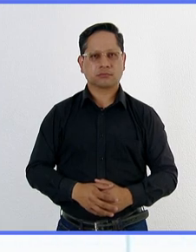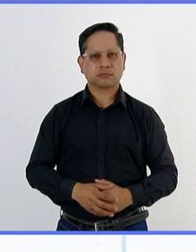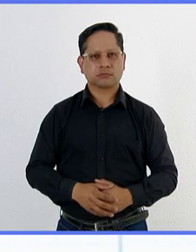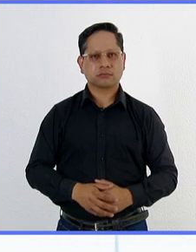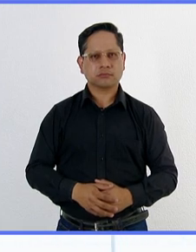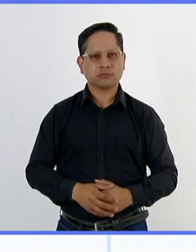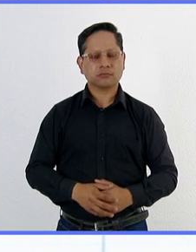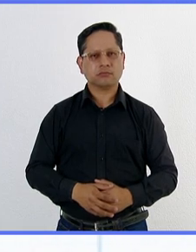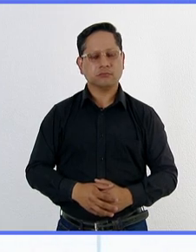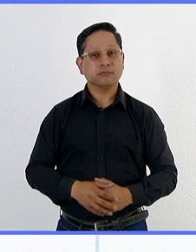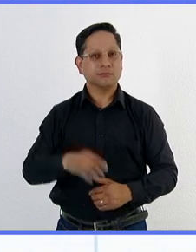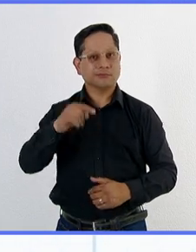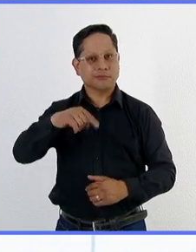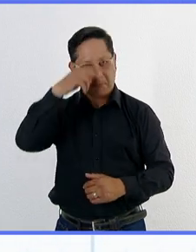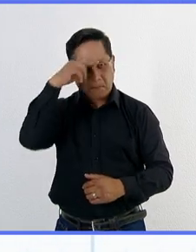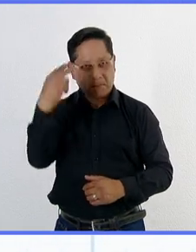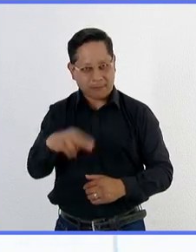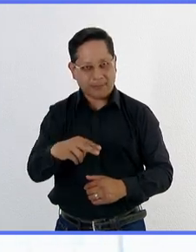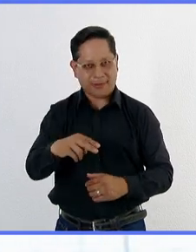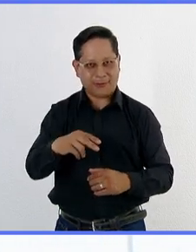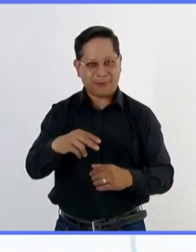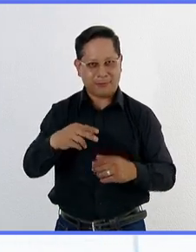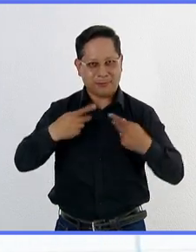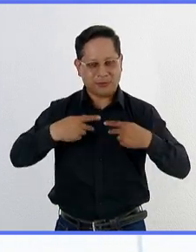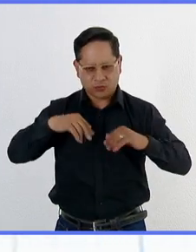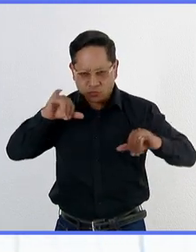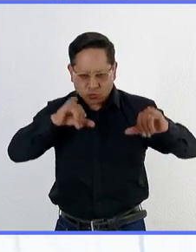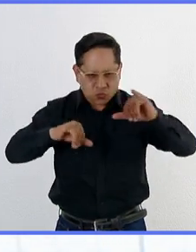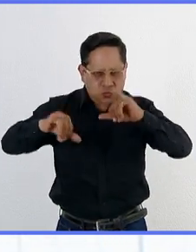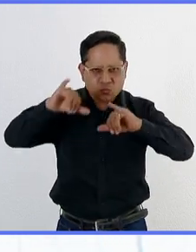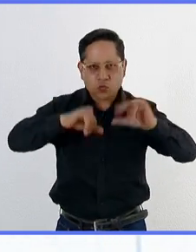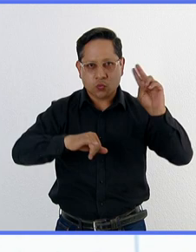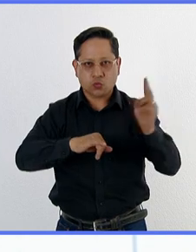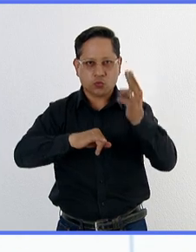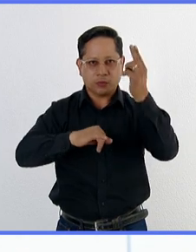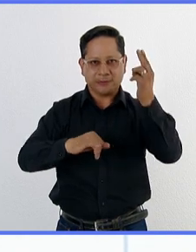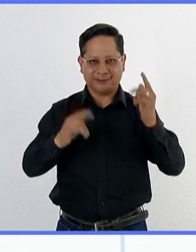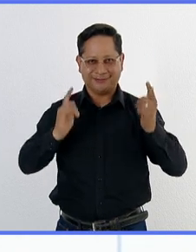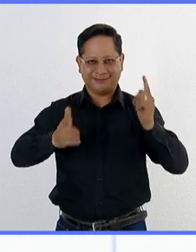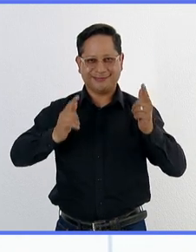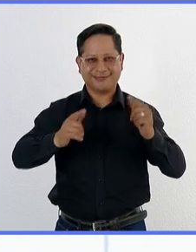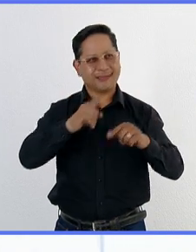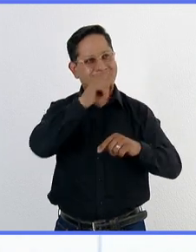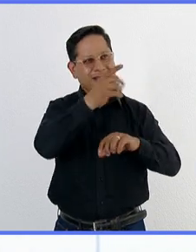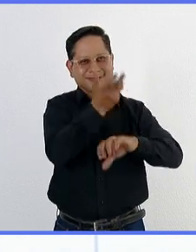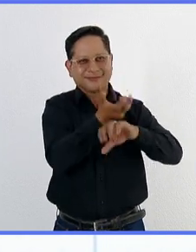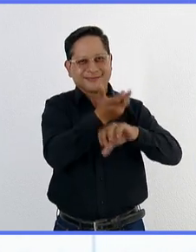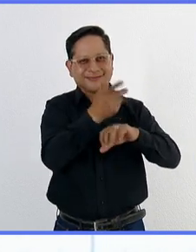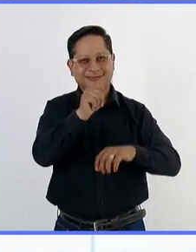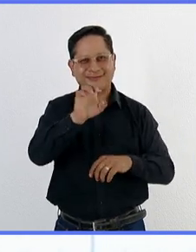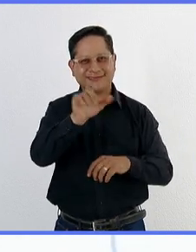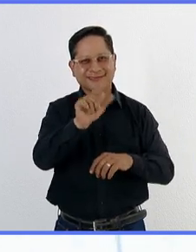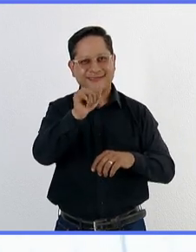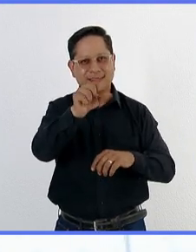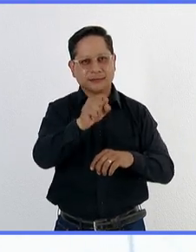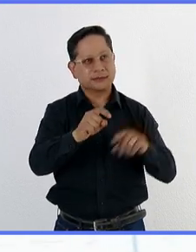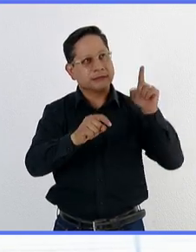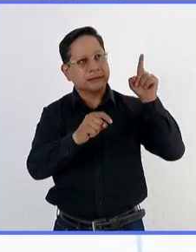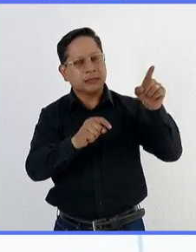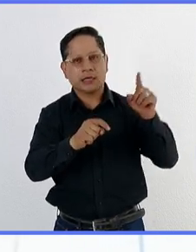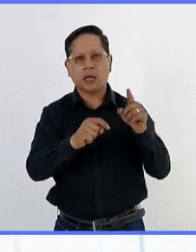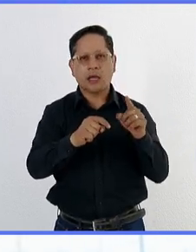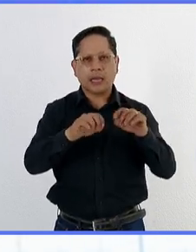Los científicos mexicanos trabajan junto con expertos de la Universidad de Texas en Austin, Estados Unidos, para lograr que el equipo